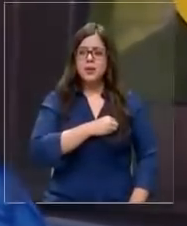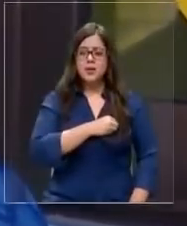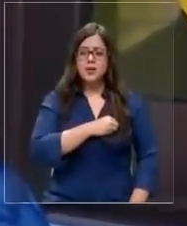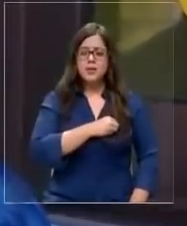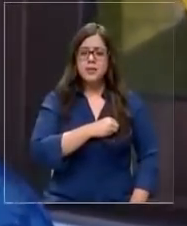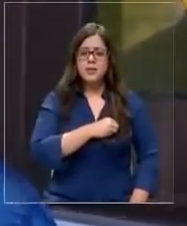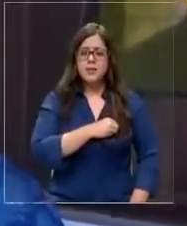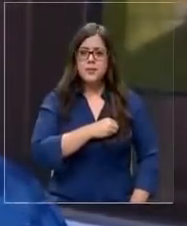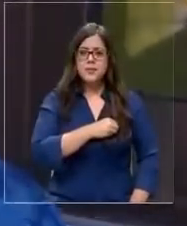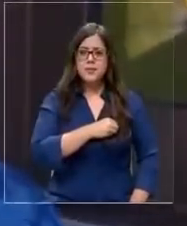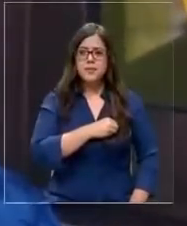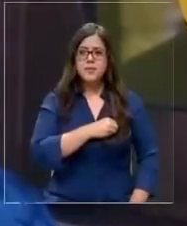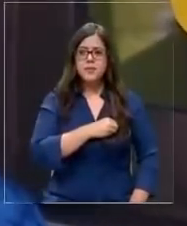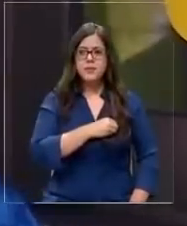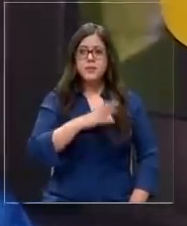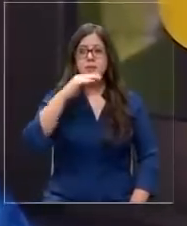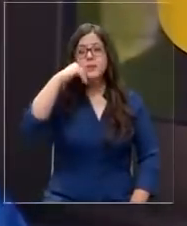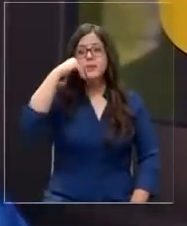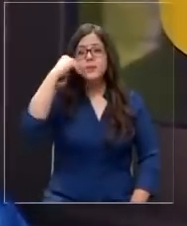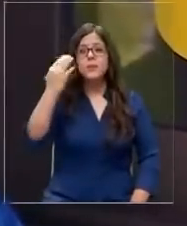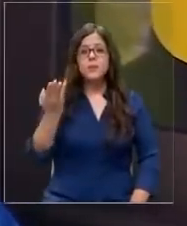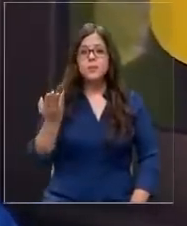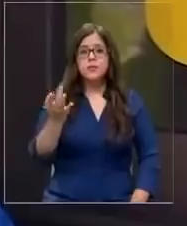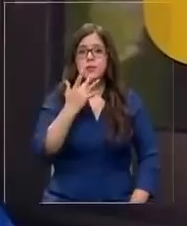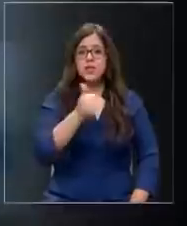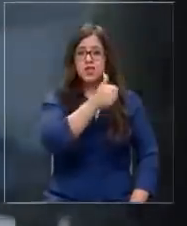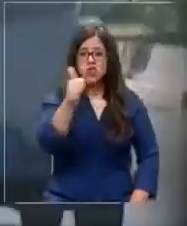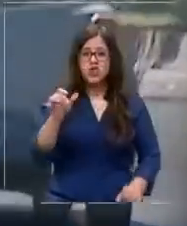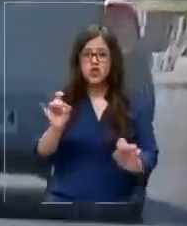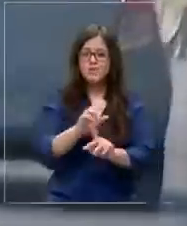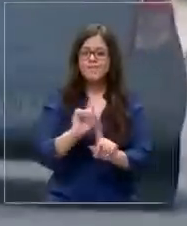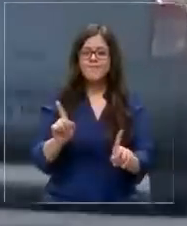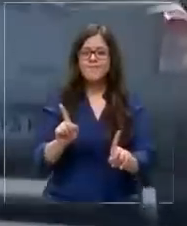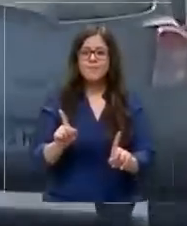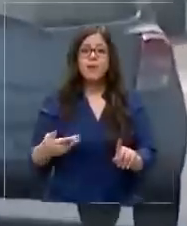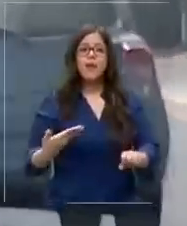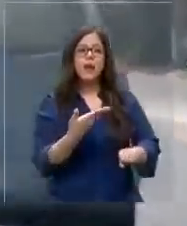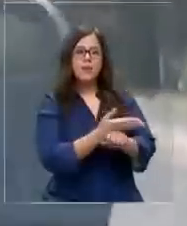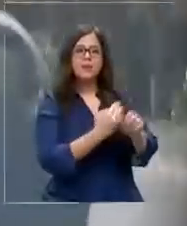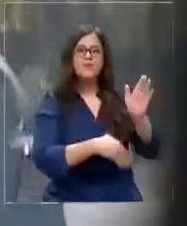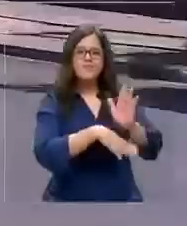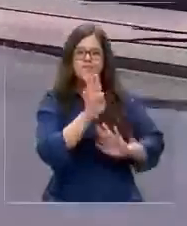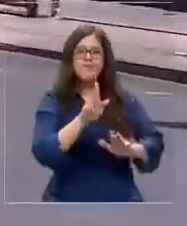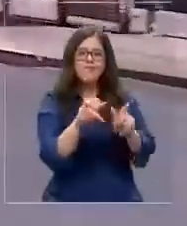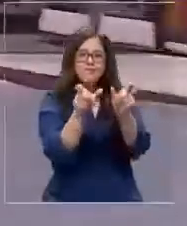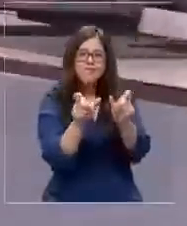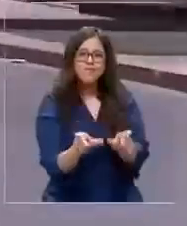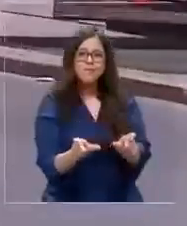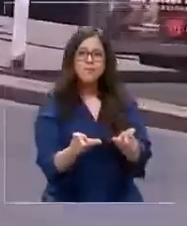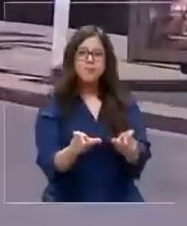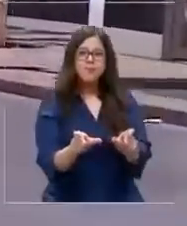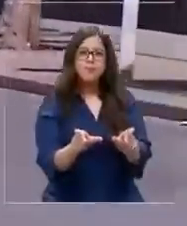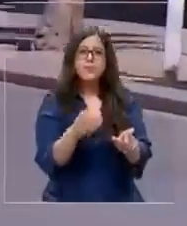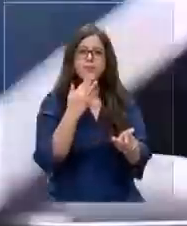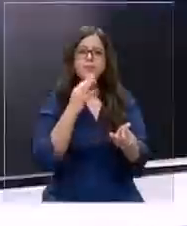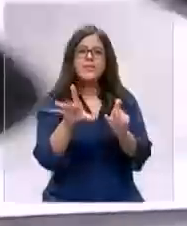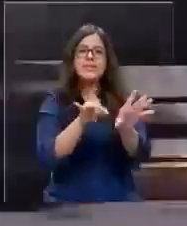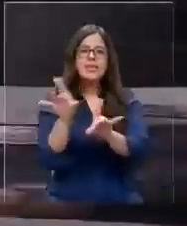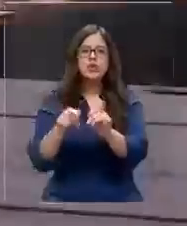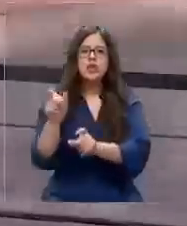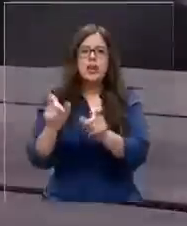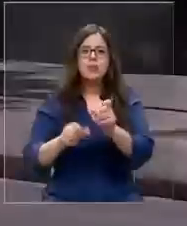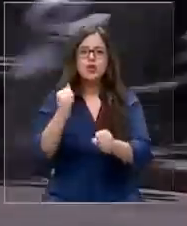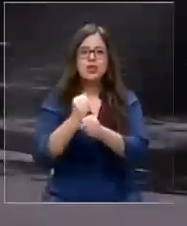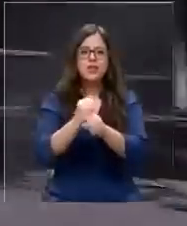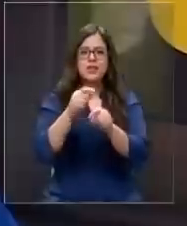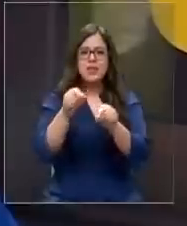me da vergüenza porque no todos somos así. Piden que exista mayor regulación y una mejor selección de